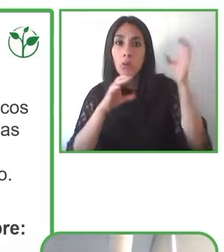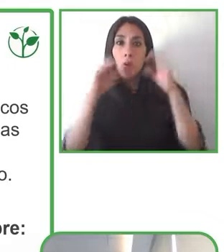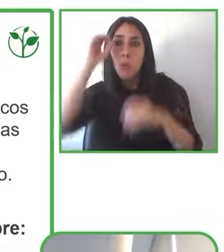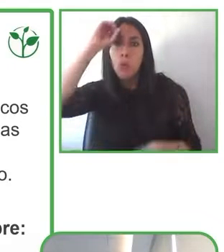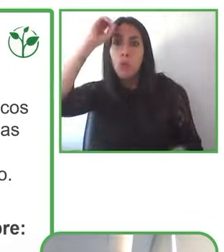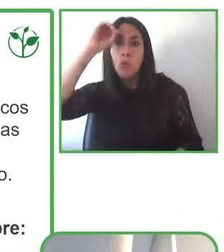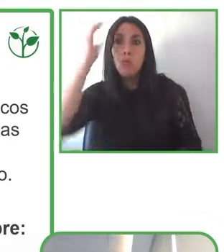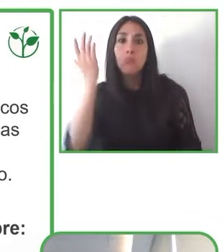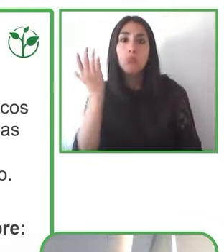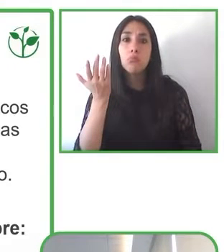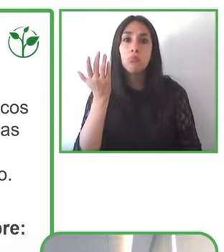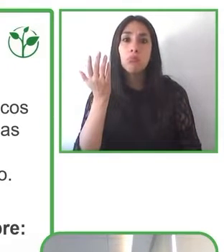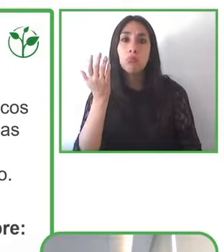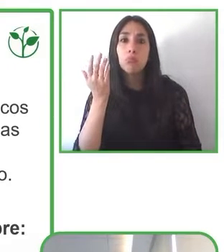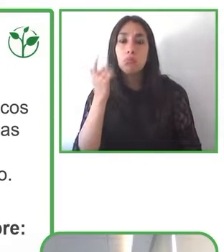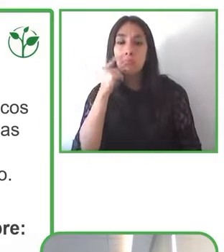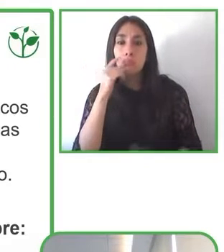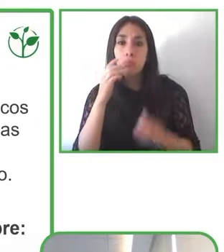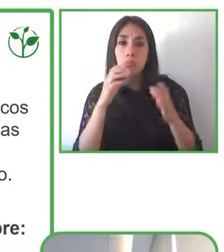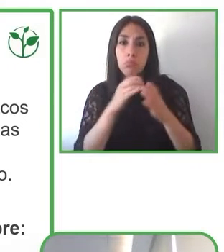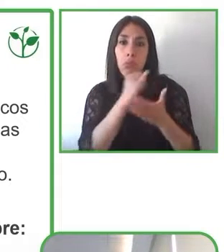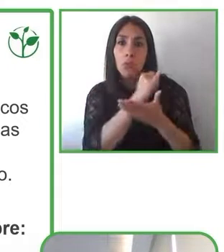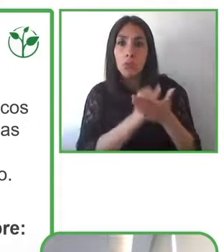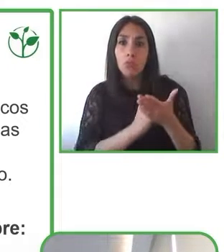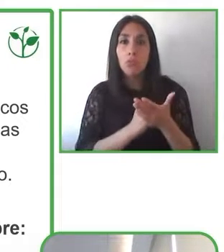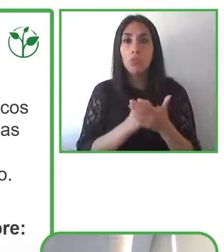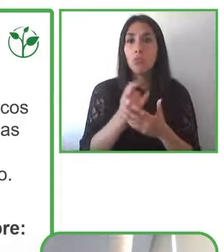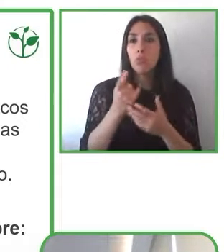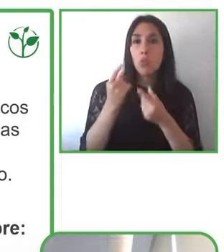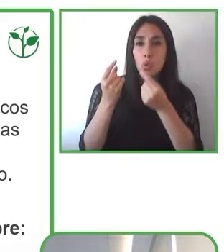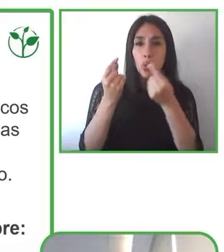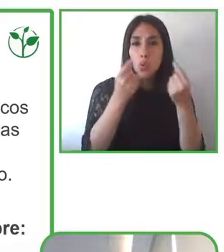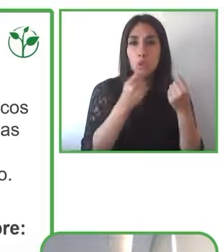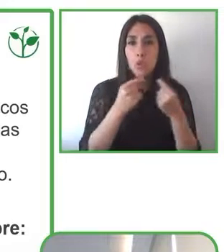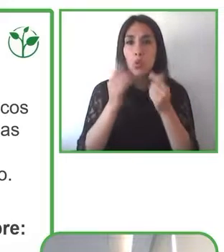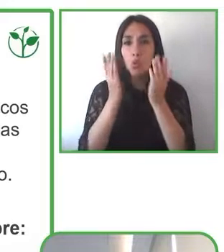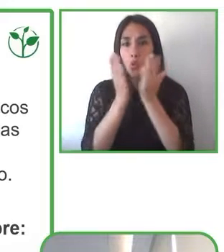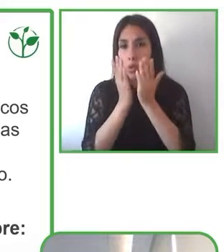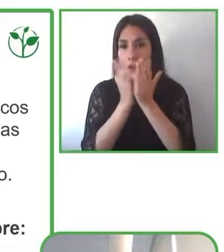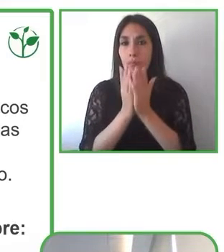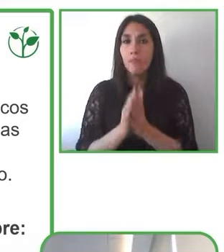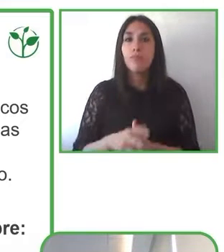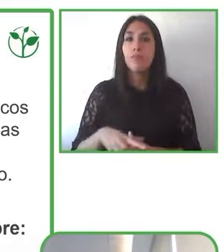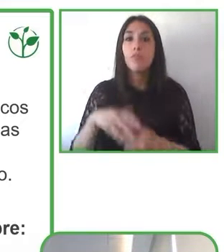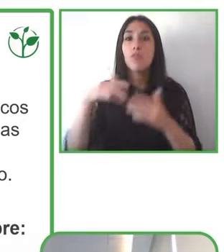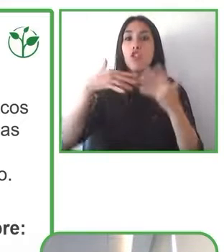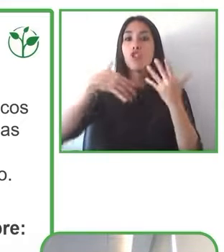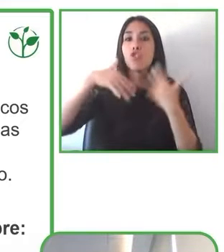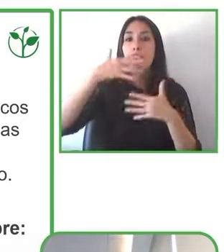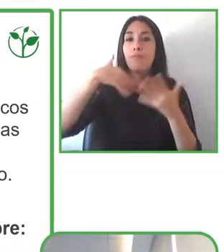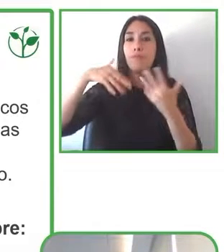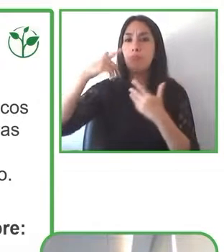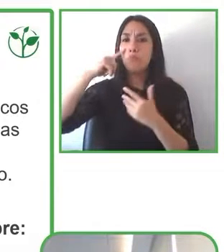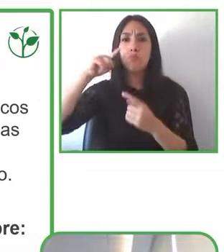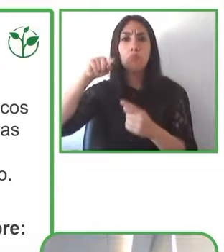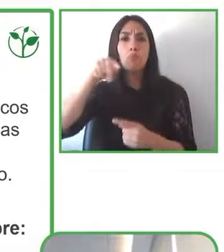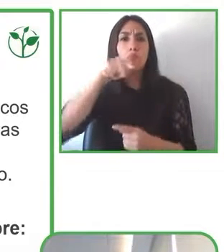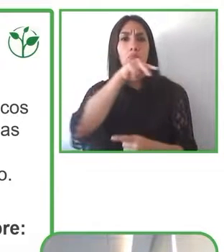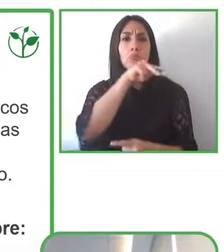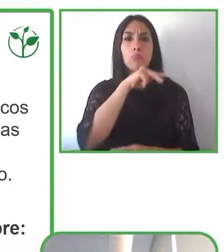estudio que nosotros realizamos siempre es caso a caso considerando siempre los principios del diseño universal